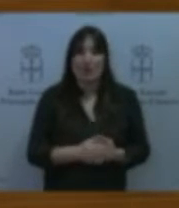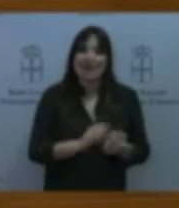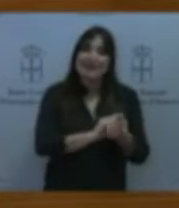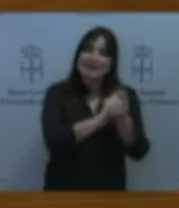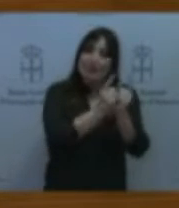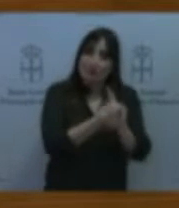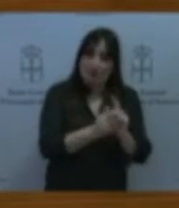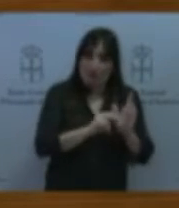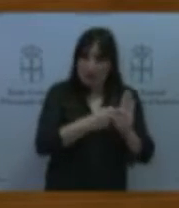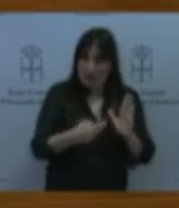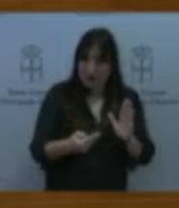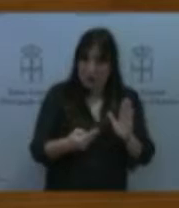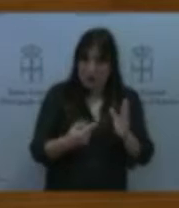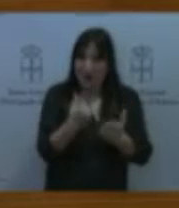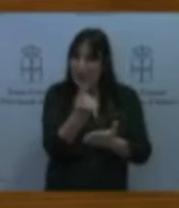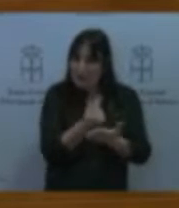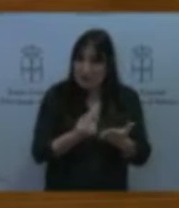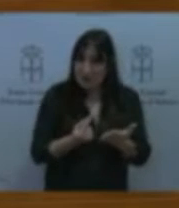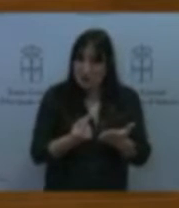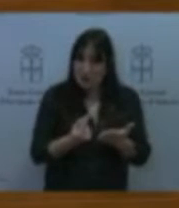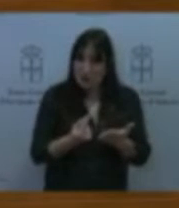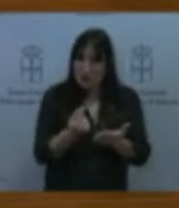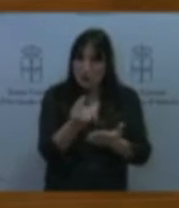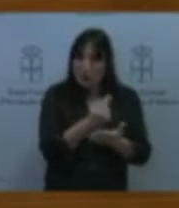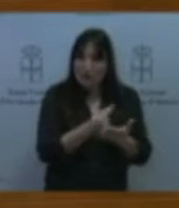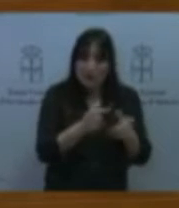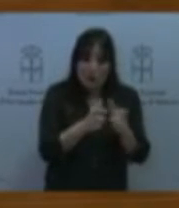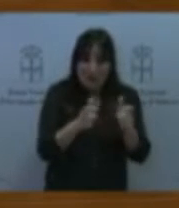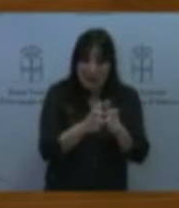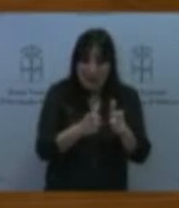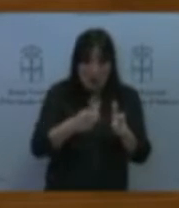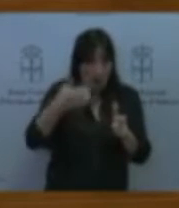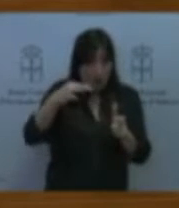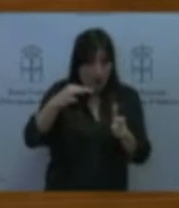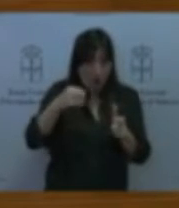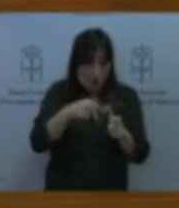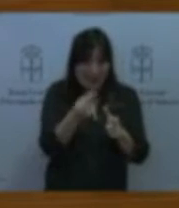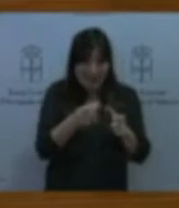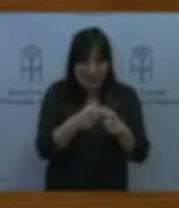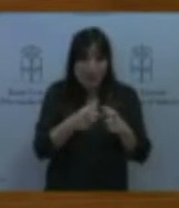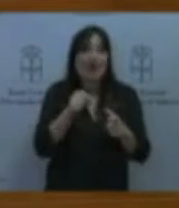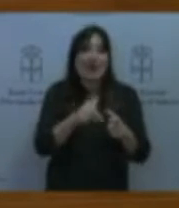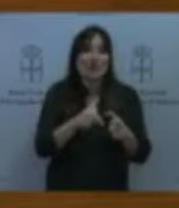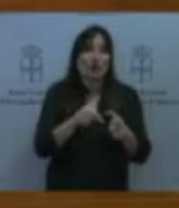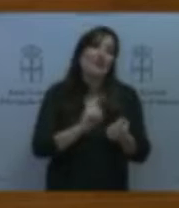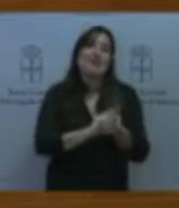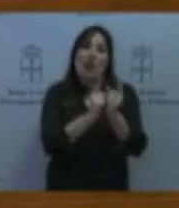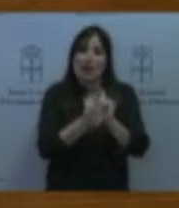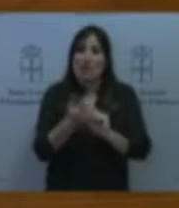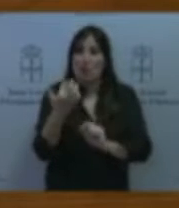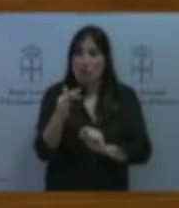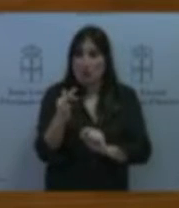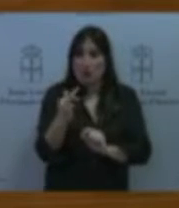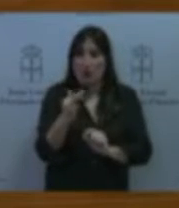del nuevo billete único va a dar lugar a un cambio muy positivo. Vamos a pasar de esa tarjeta